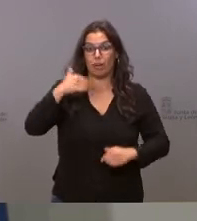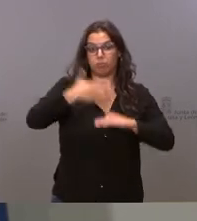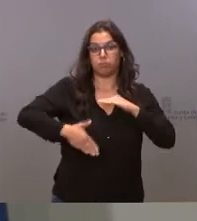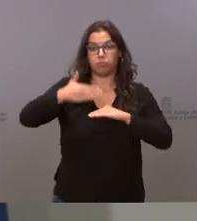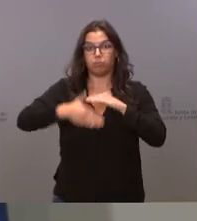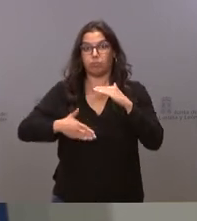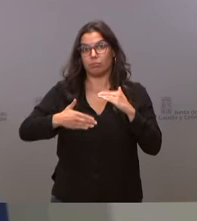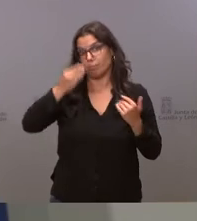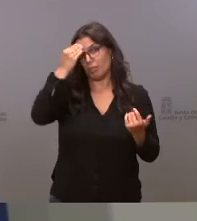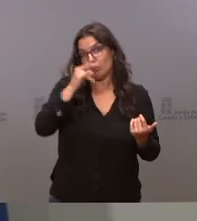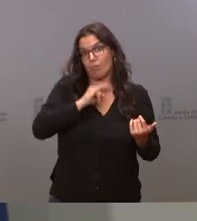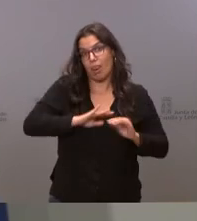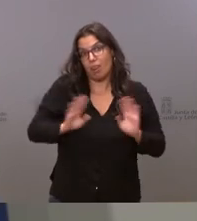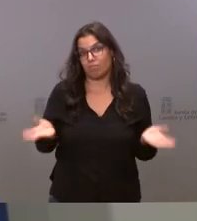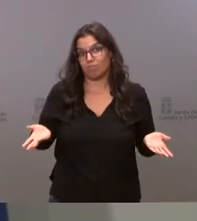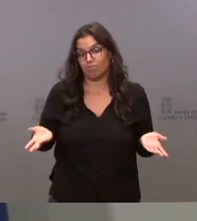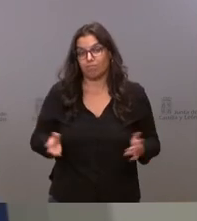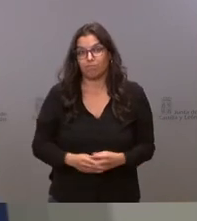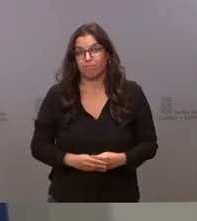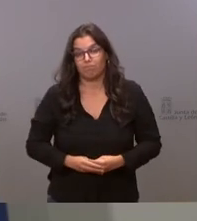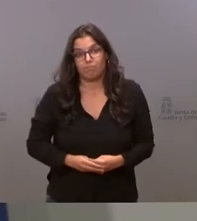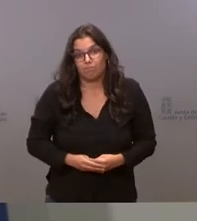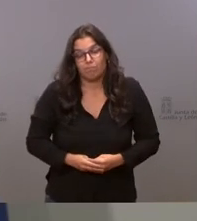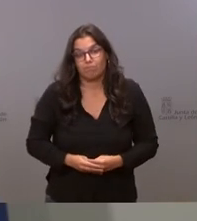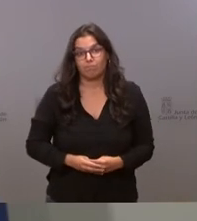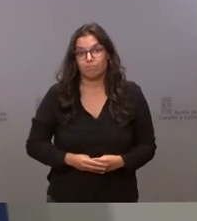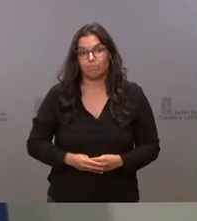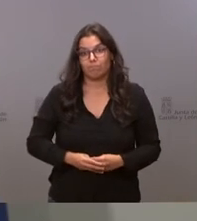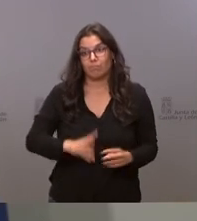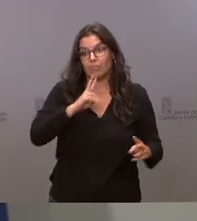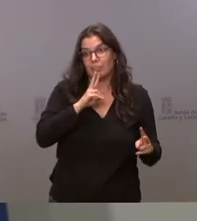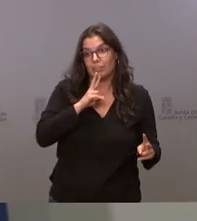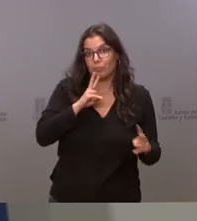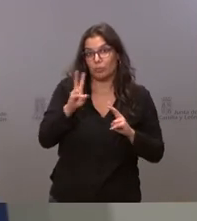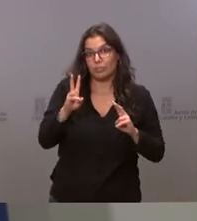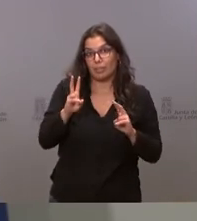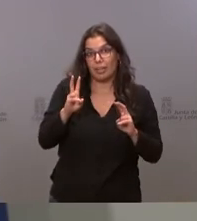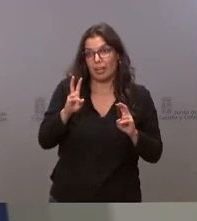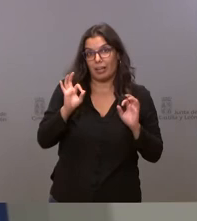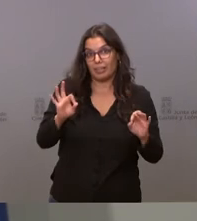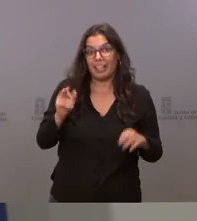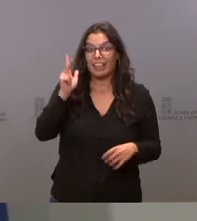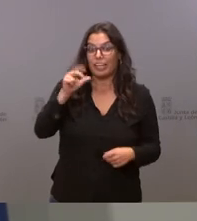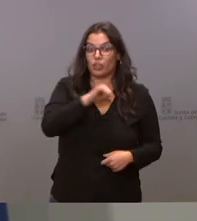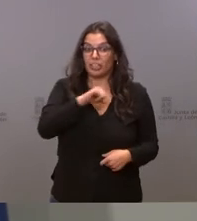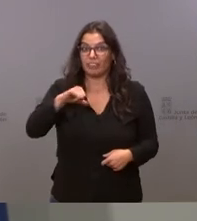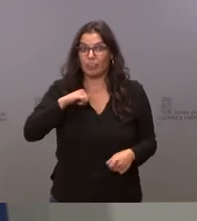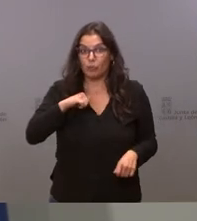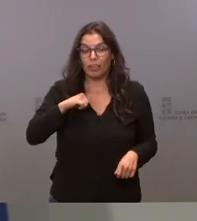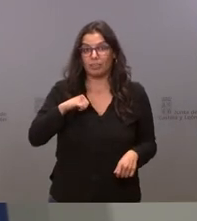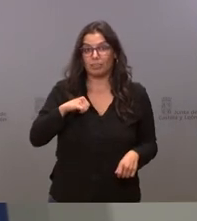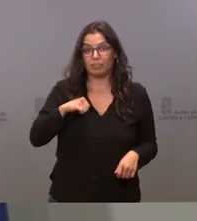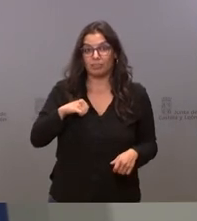me parece mal no puedo darle otra opinión los derechos individuales lo dije esta semana en el pleno